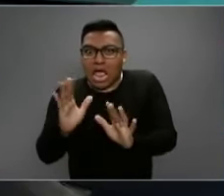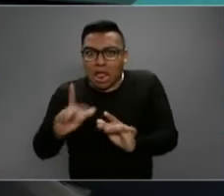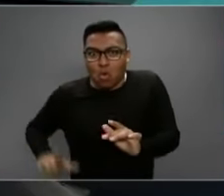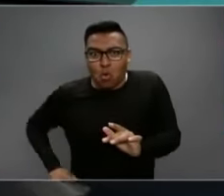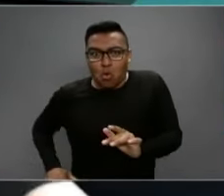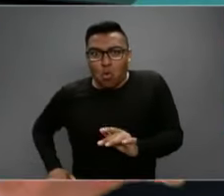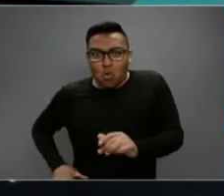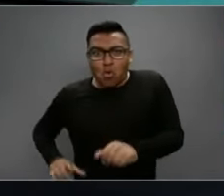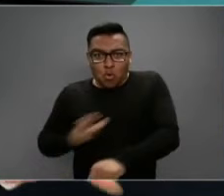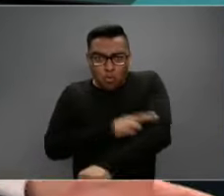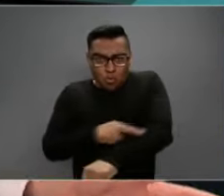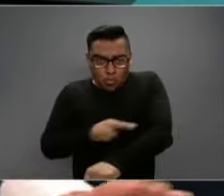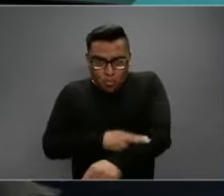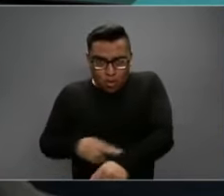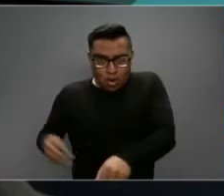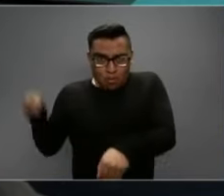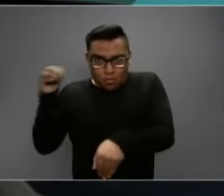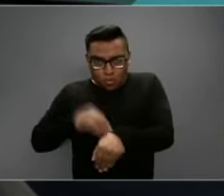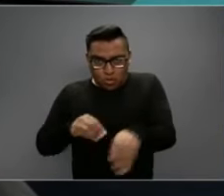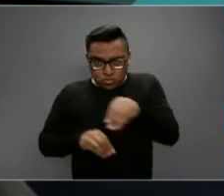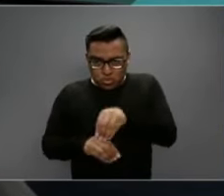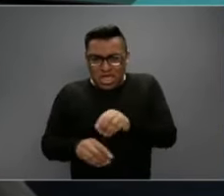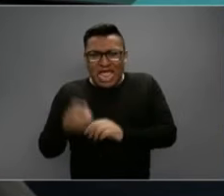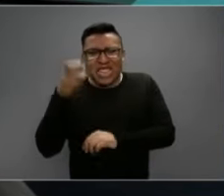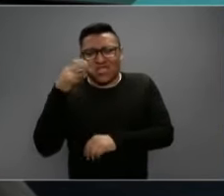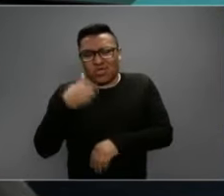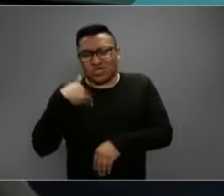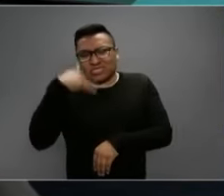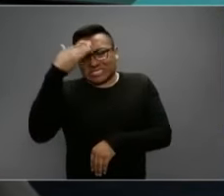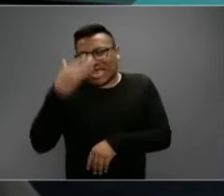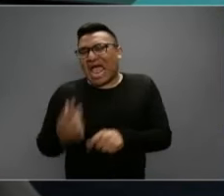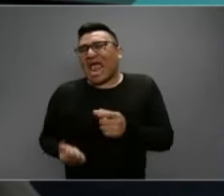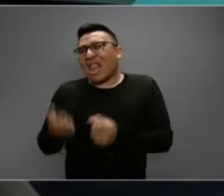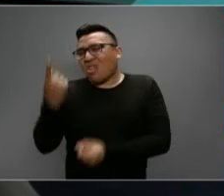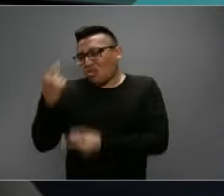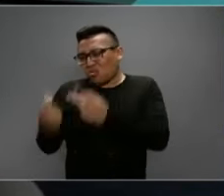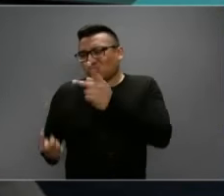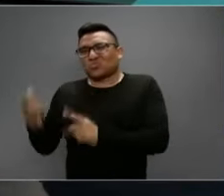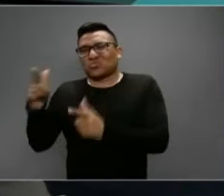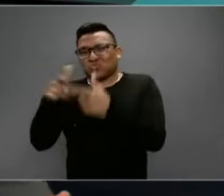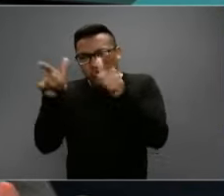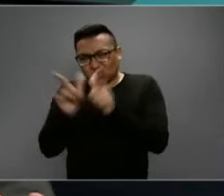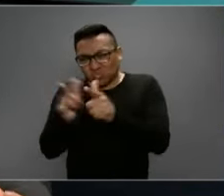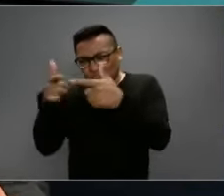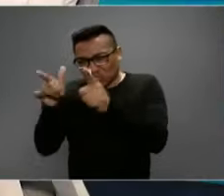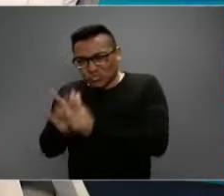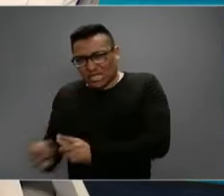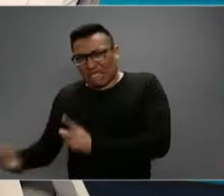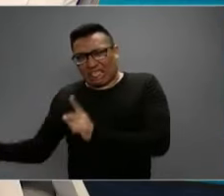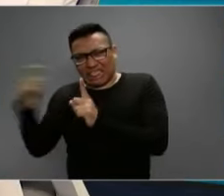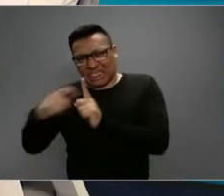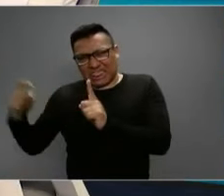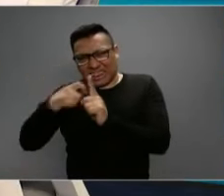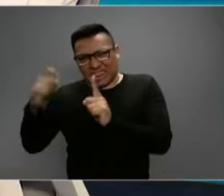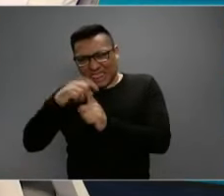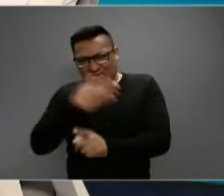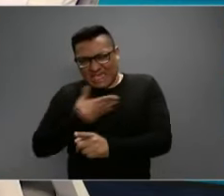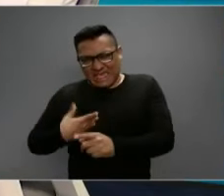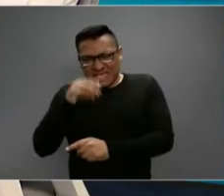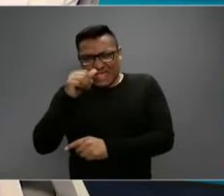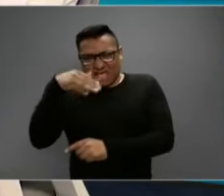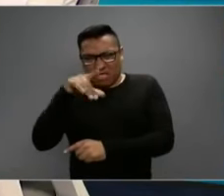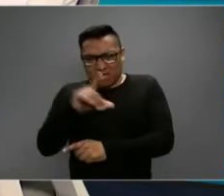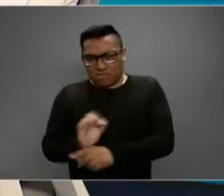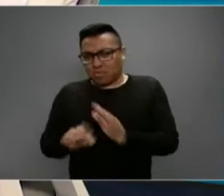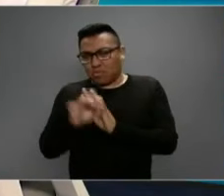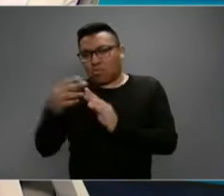venido tomando? Ha habido muchísima crítica a esto. Hay sectores que, sobre todo sectores de cierta, yo diría que de